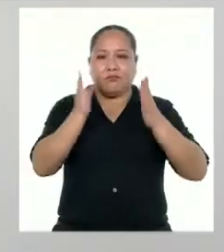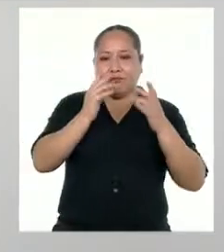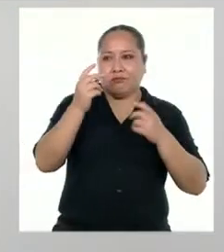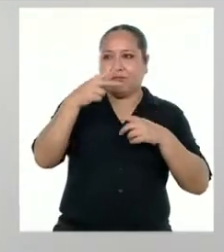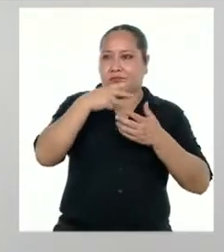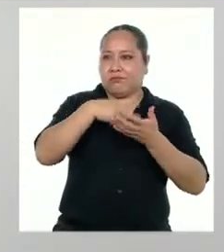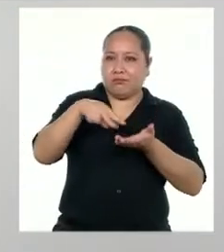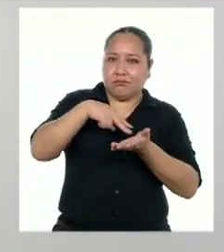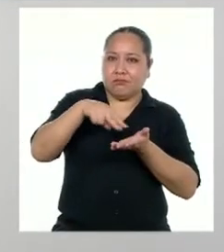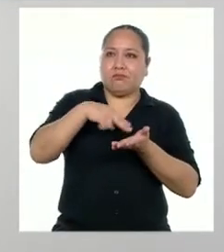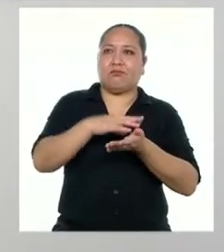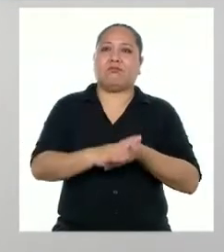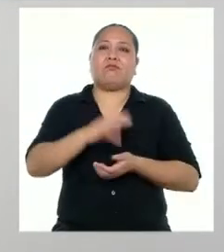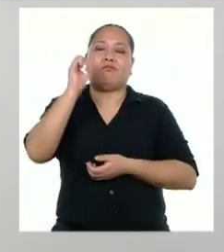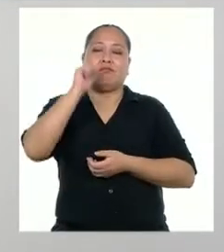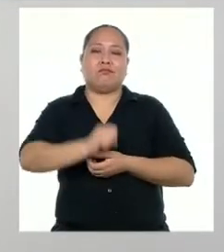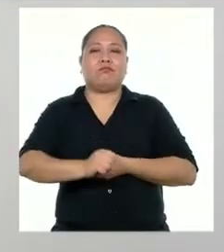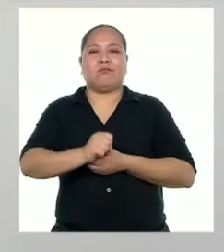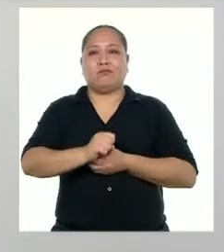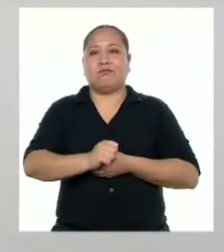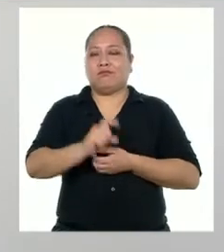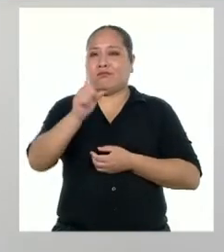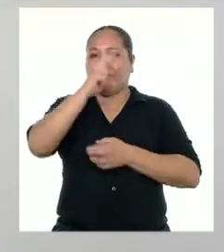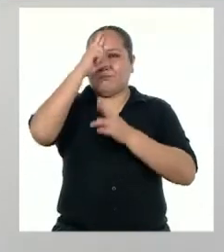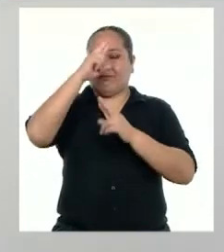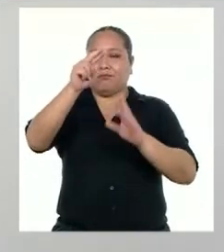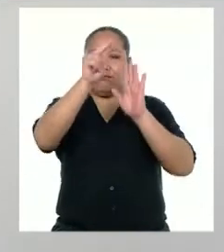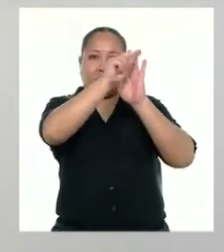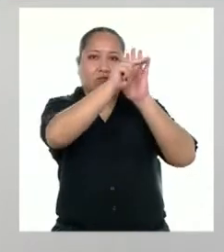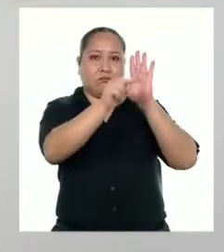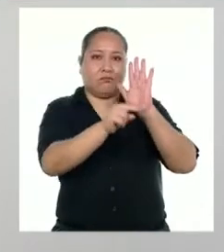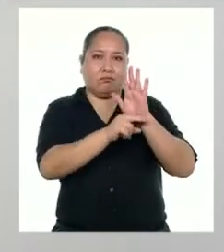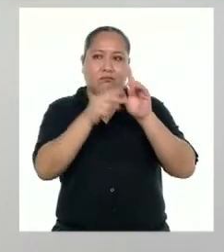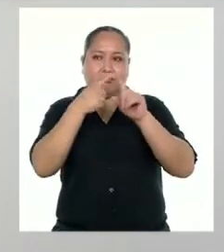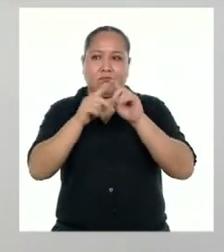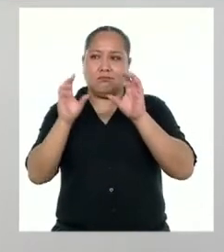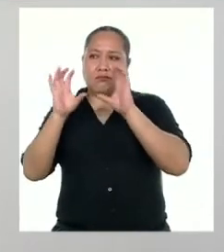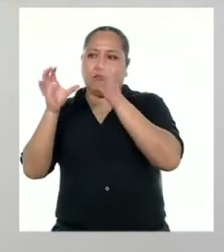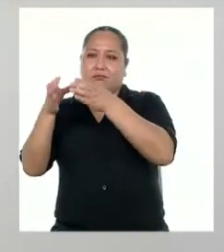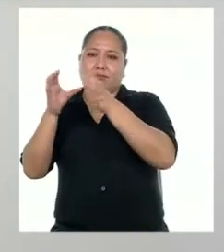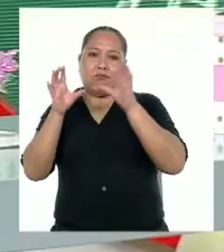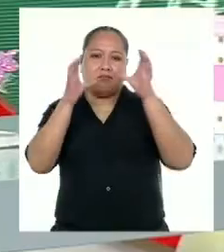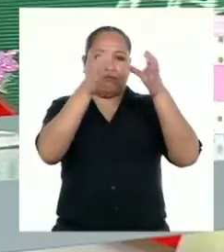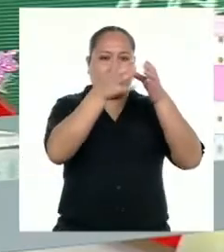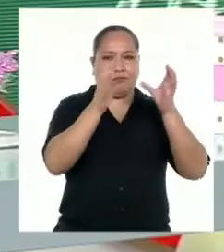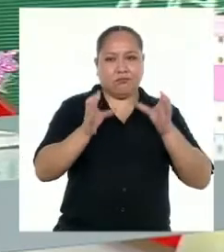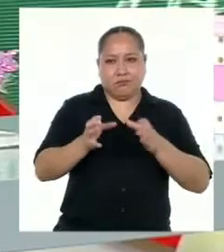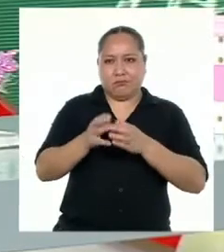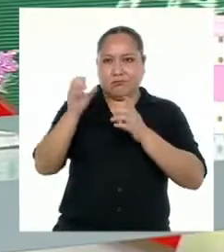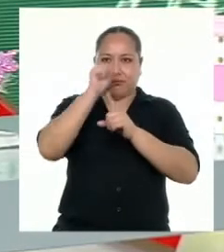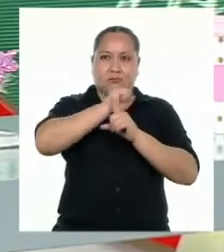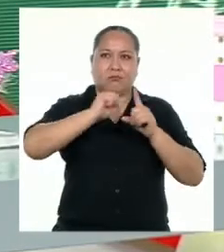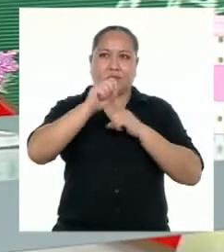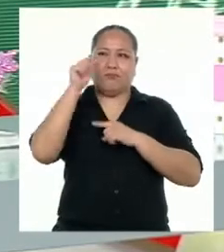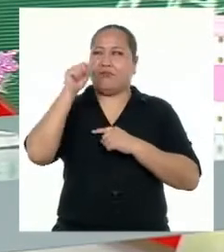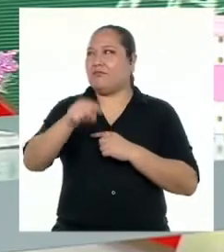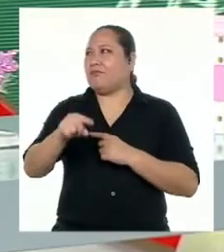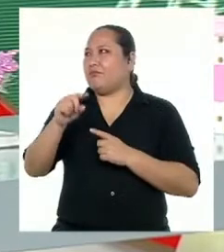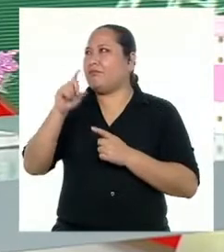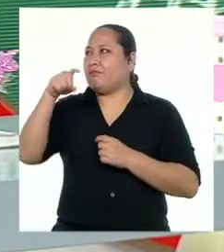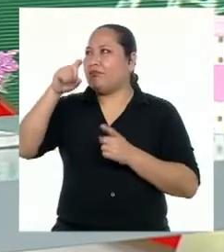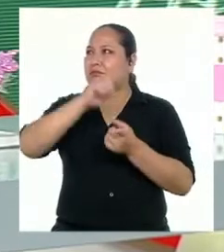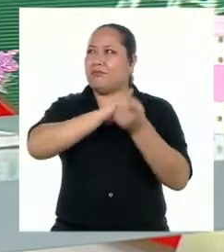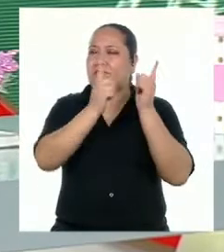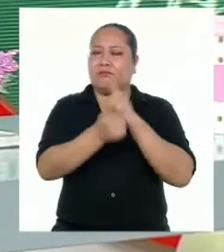verdad. El incumplimiento de las normas ocurre en distintos grupos de la sociedad. Esto debería cambiar, porque la